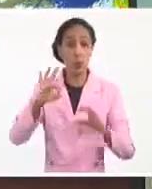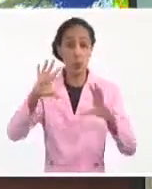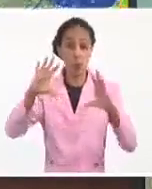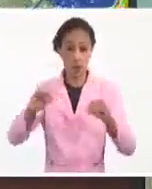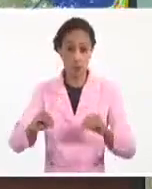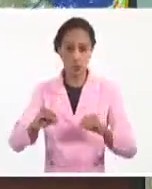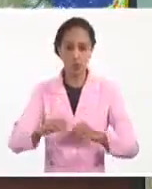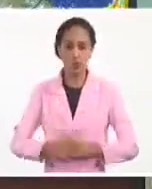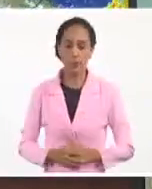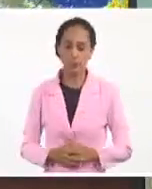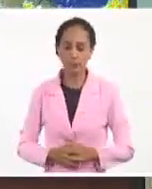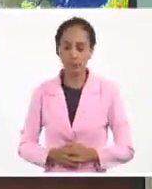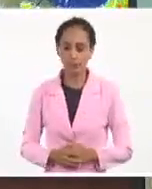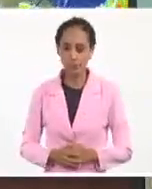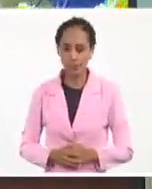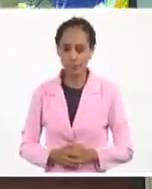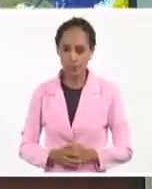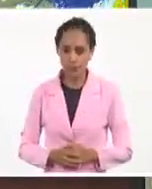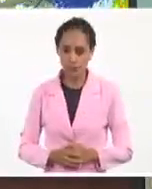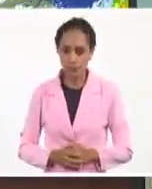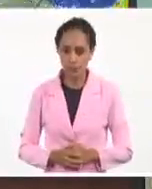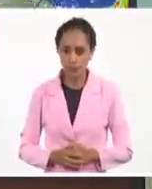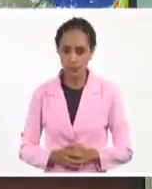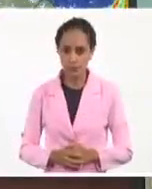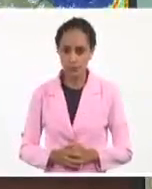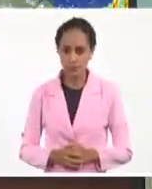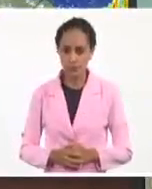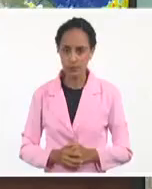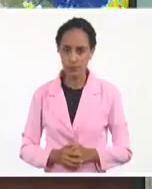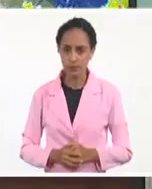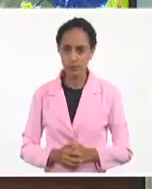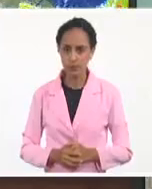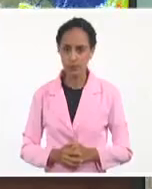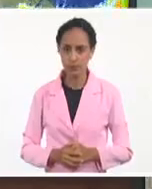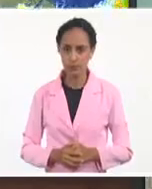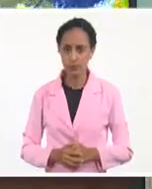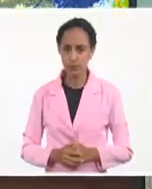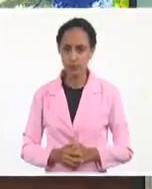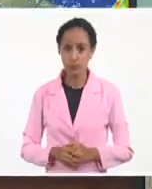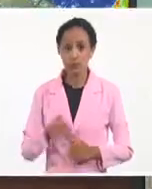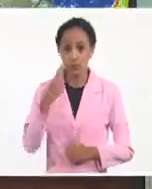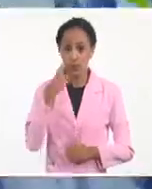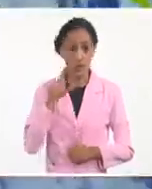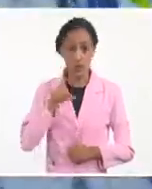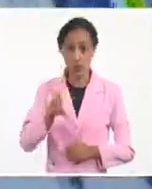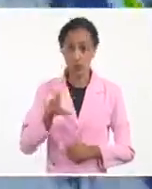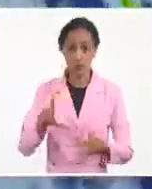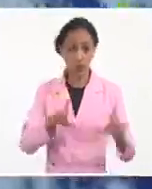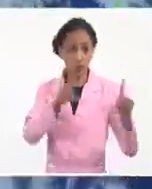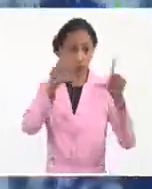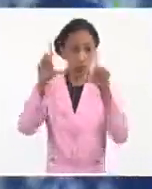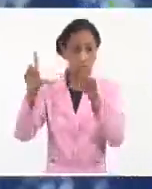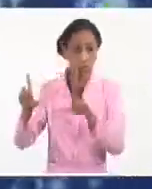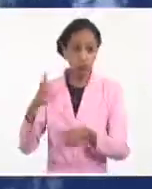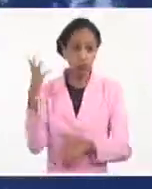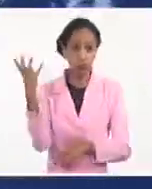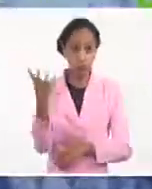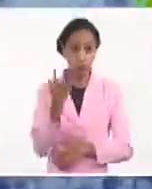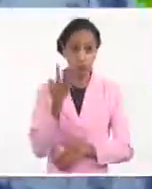Aquí tenemos la última secuencia de imágenes de satélite de Elsa. Ustedes lo ven que